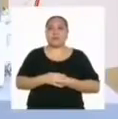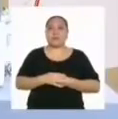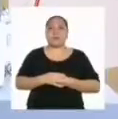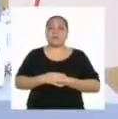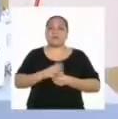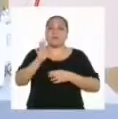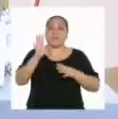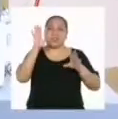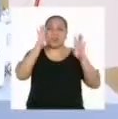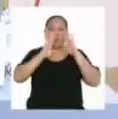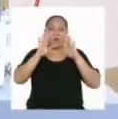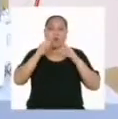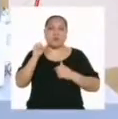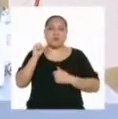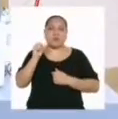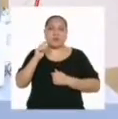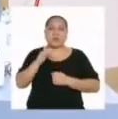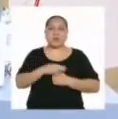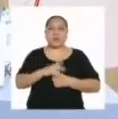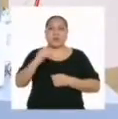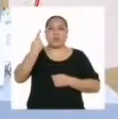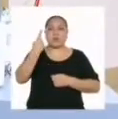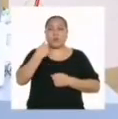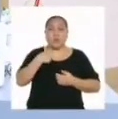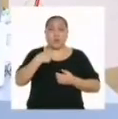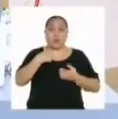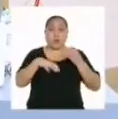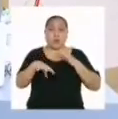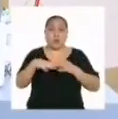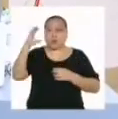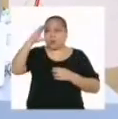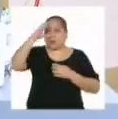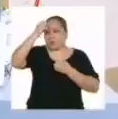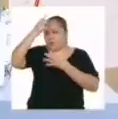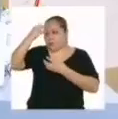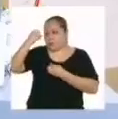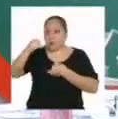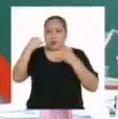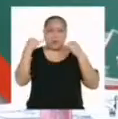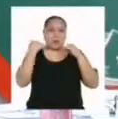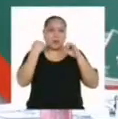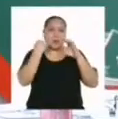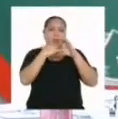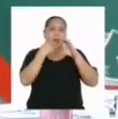No te preocupes, Sara. Lo primero que haré es buscar algo de información en Internet.